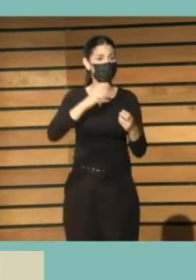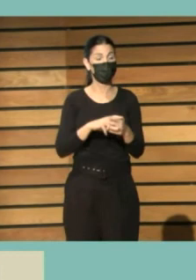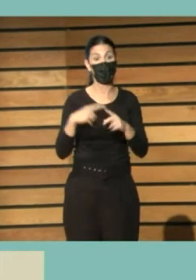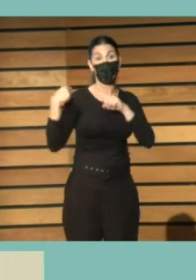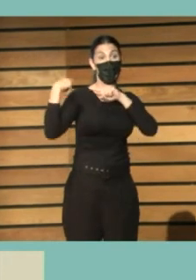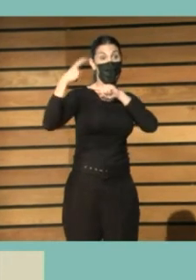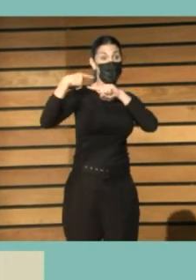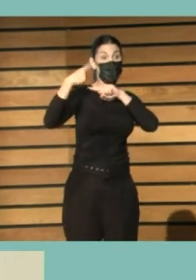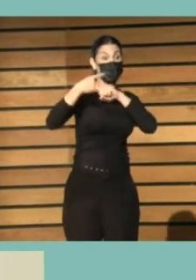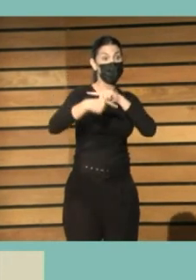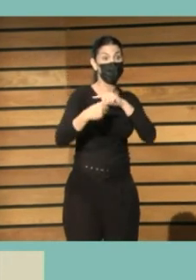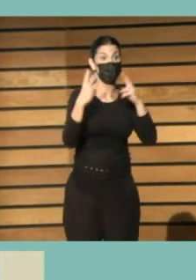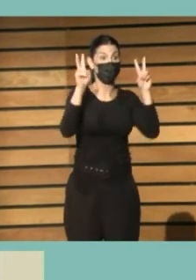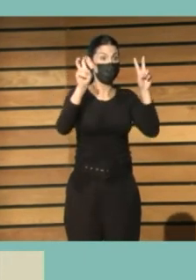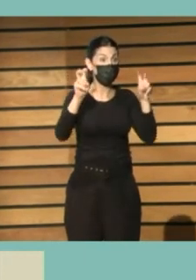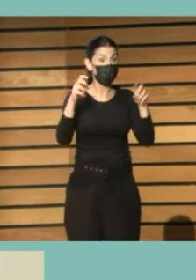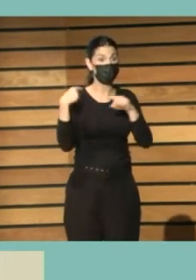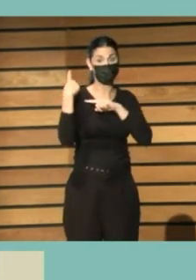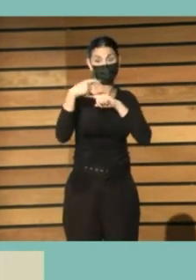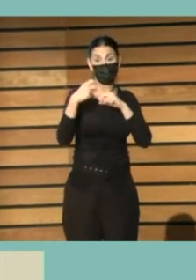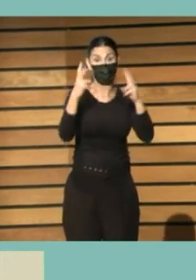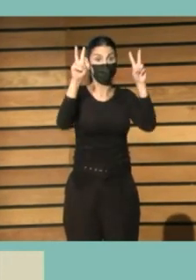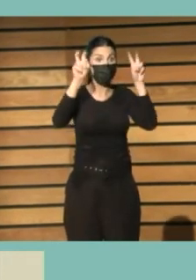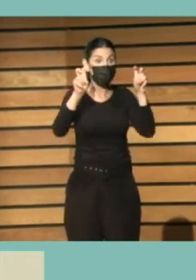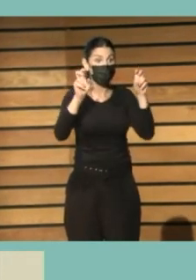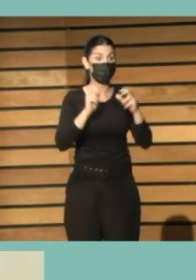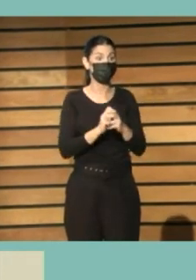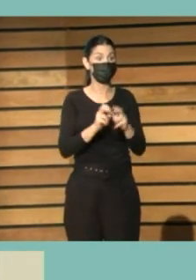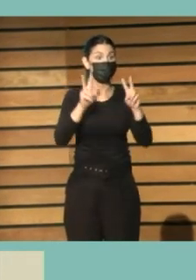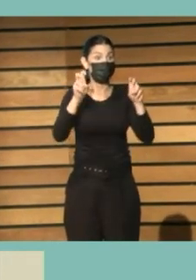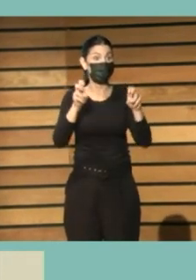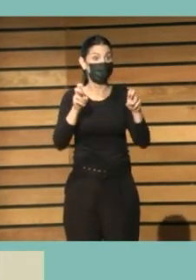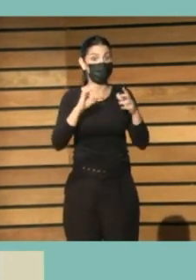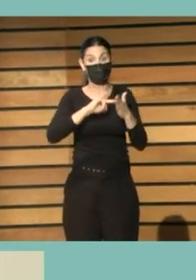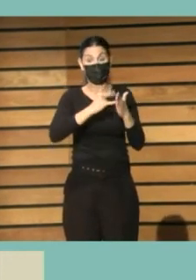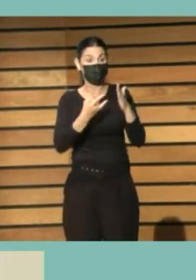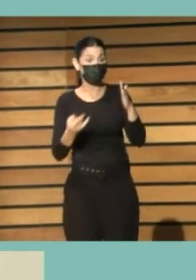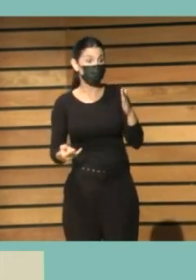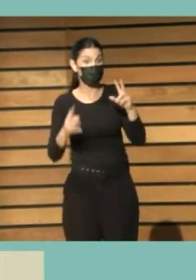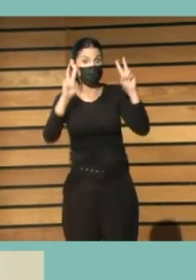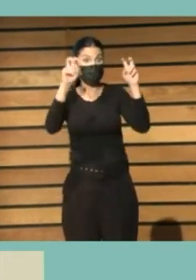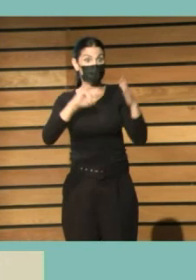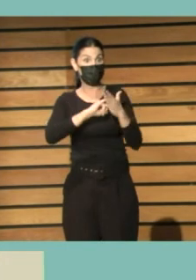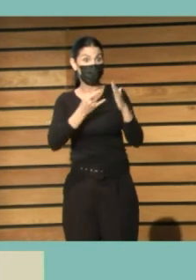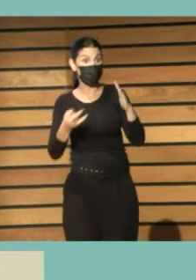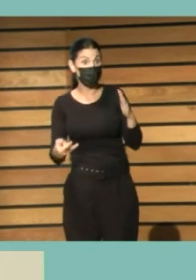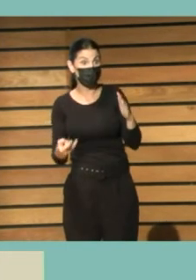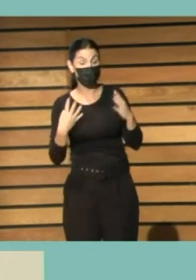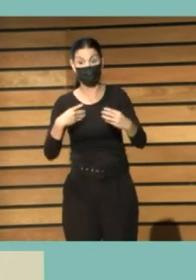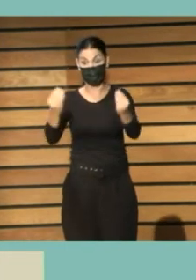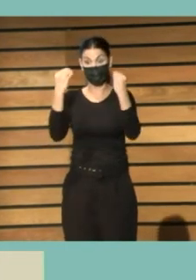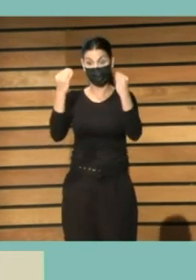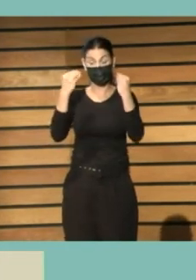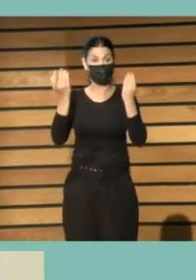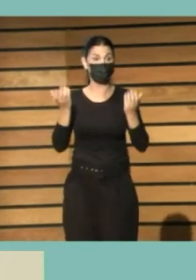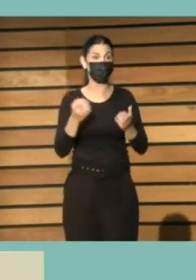vengan ya siendo nativos en esa nueva tecnología que nosotros no lo hicimos sigo siendo analógico